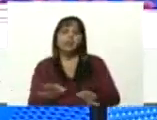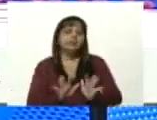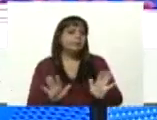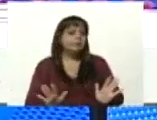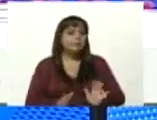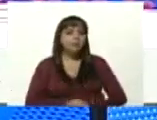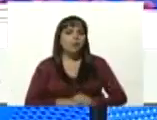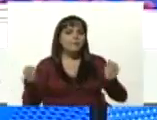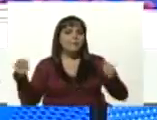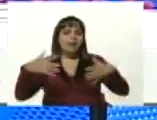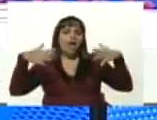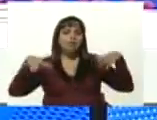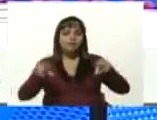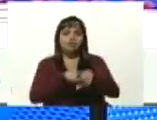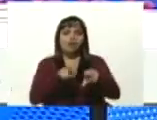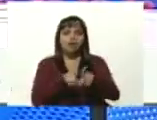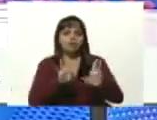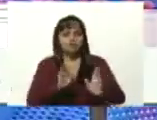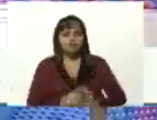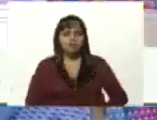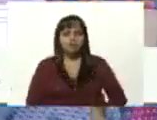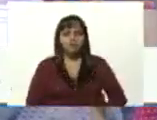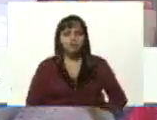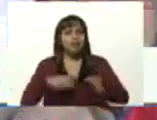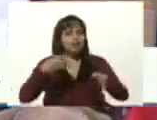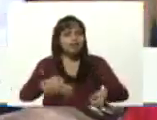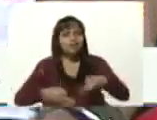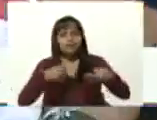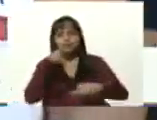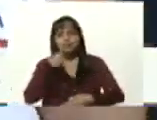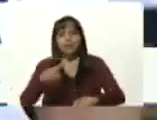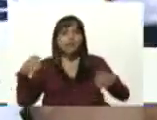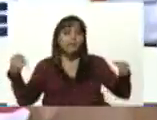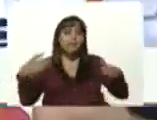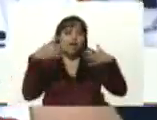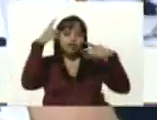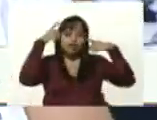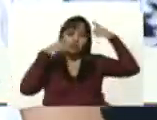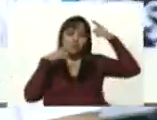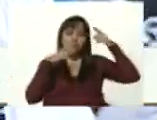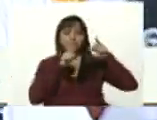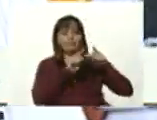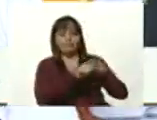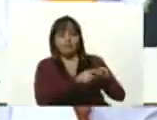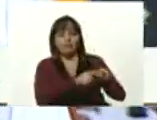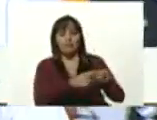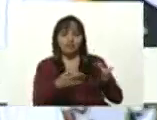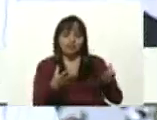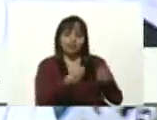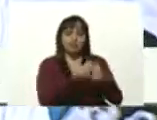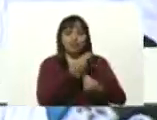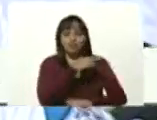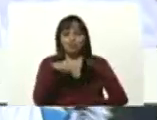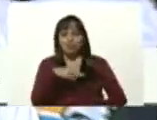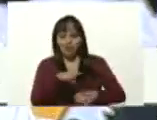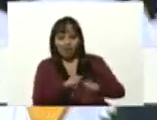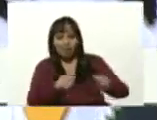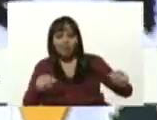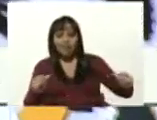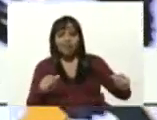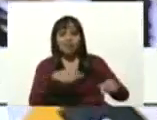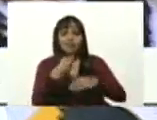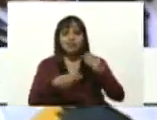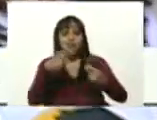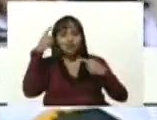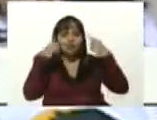es un milagro. Siempre hemos dicho, es de los milagros de Chávez, aquí con nosotros, en la tierra. ¿Qué